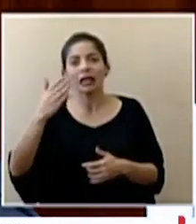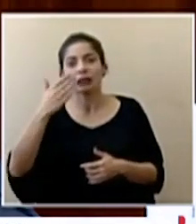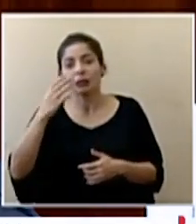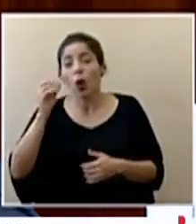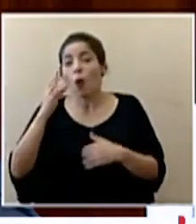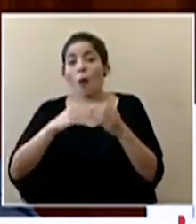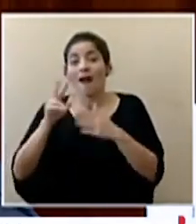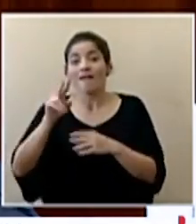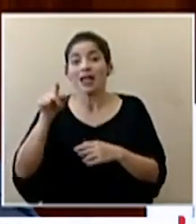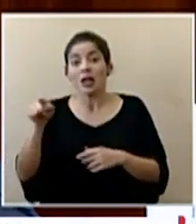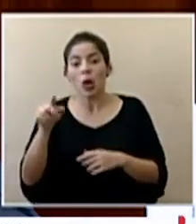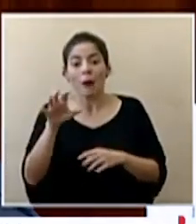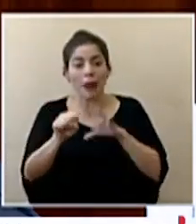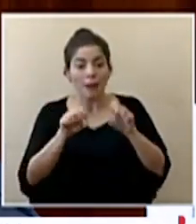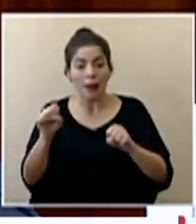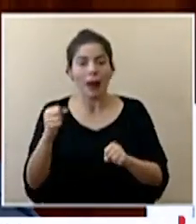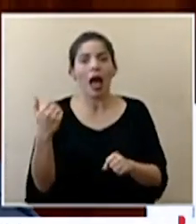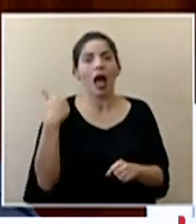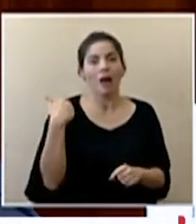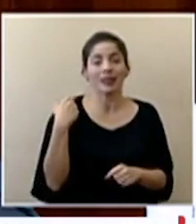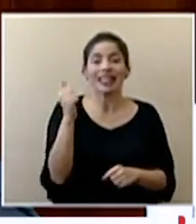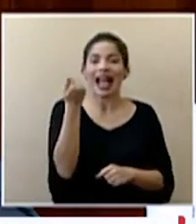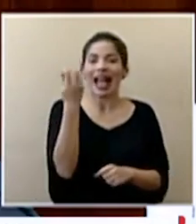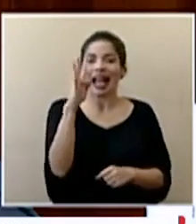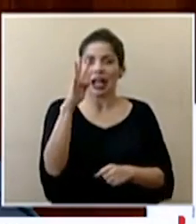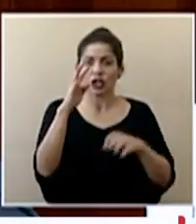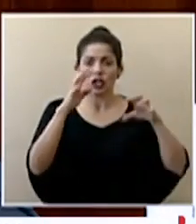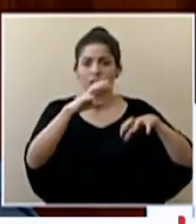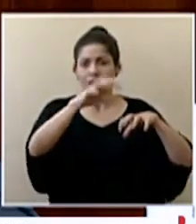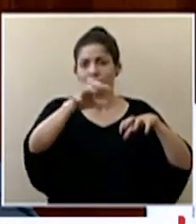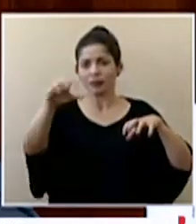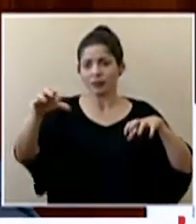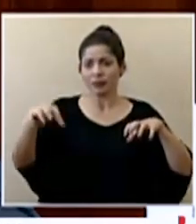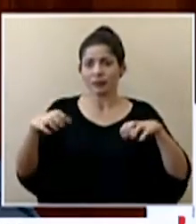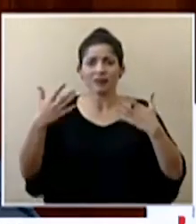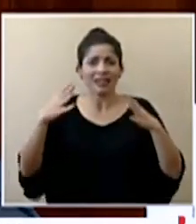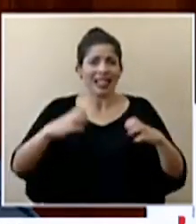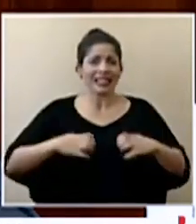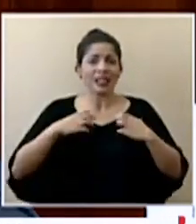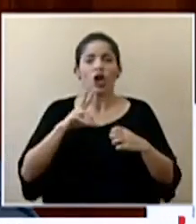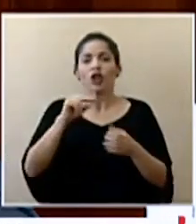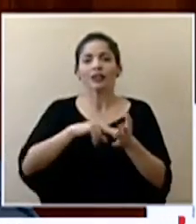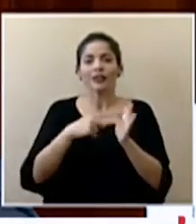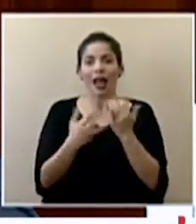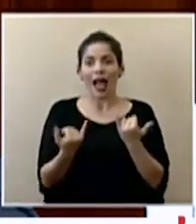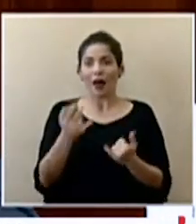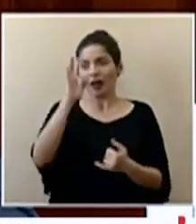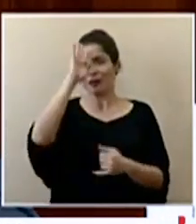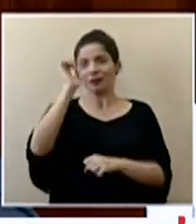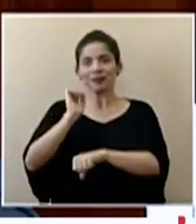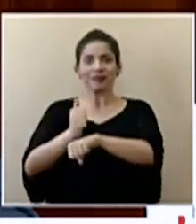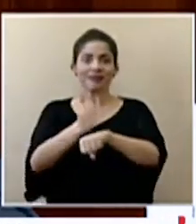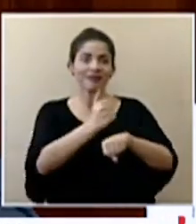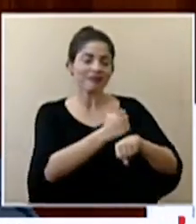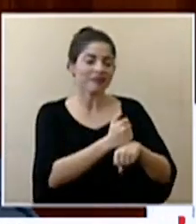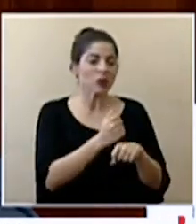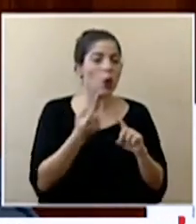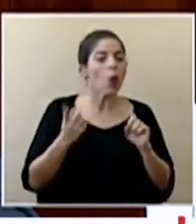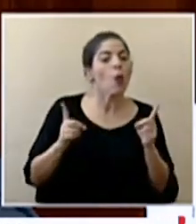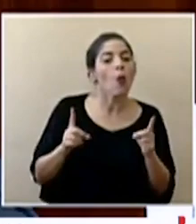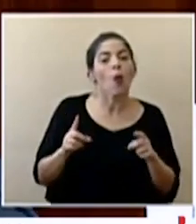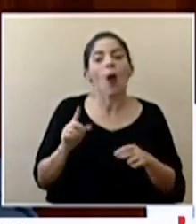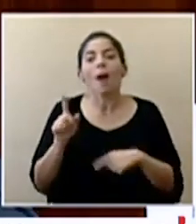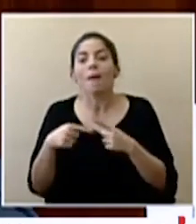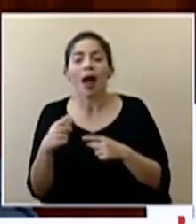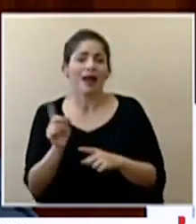virus son 14 unidades de centinela que están ya no es que estamos improvisando y definiendo cuál va a ser